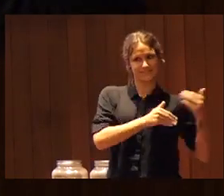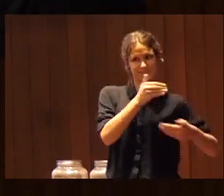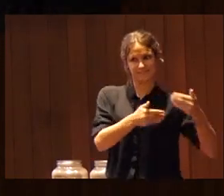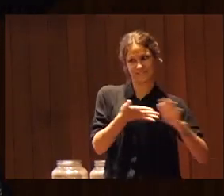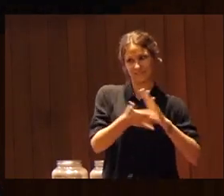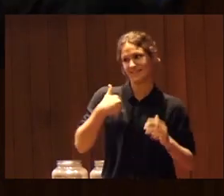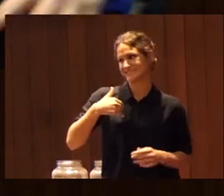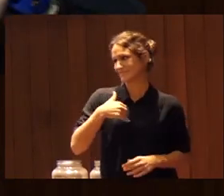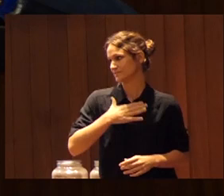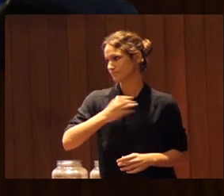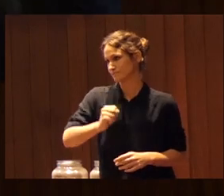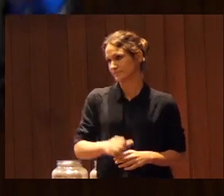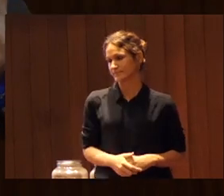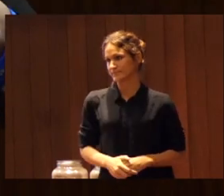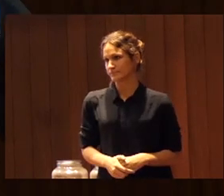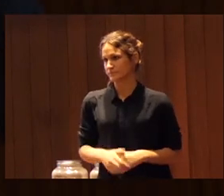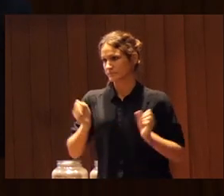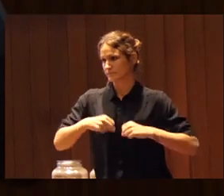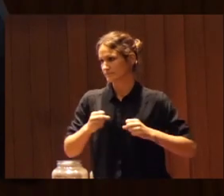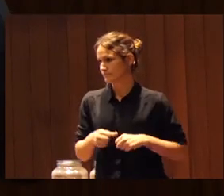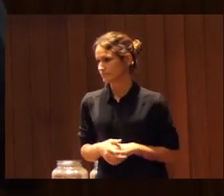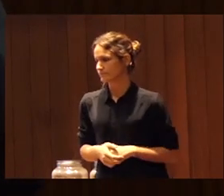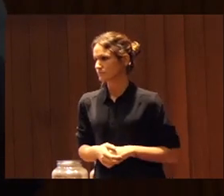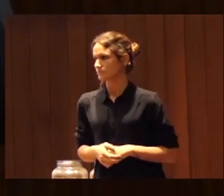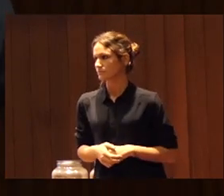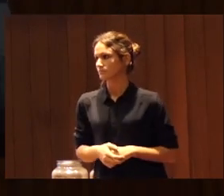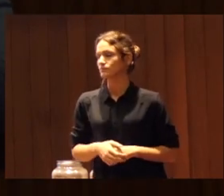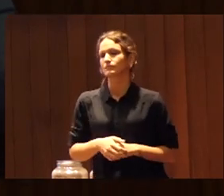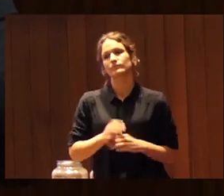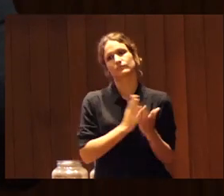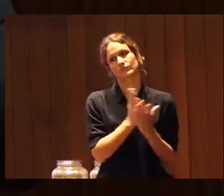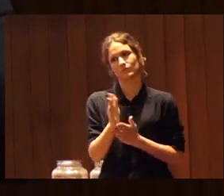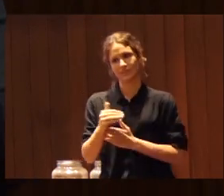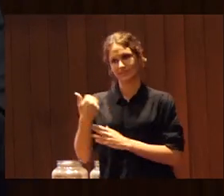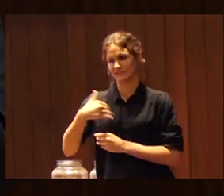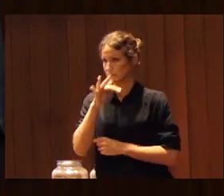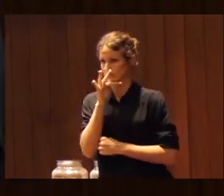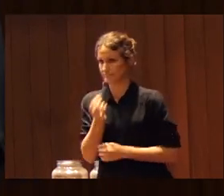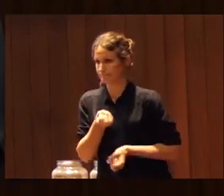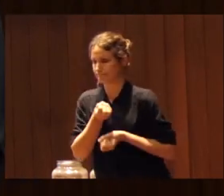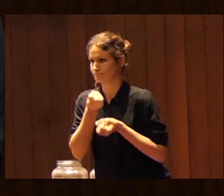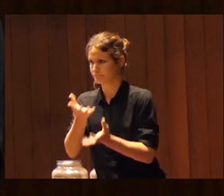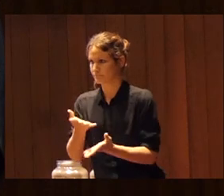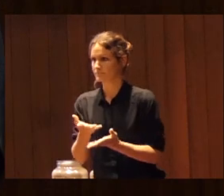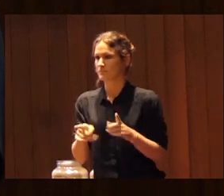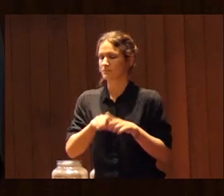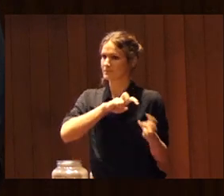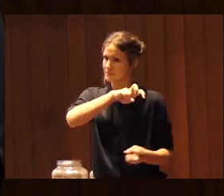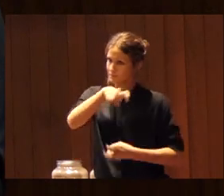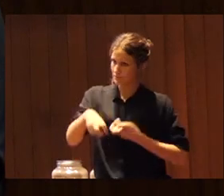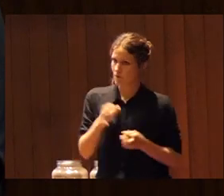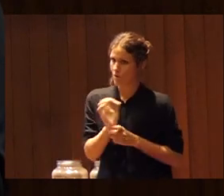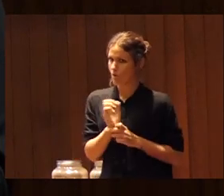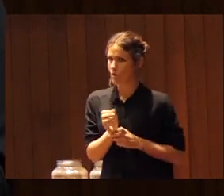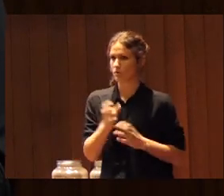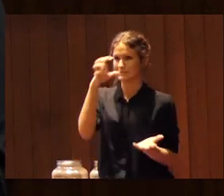empoderadas a otra cosa ¿vale? y por otra parte que no lo he comentado en la remodelación o en la construcción de